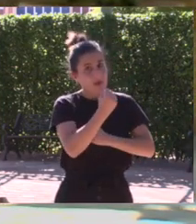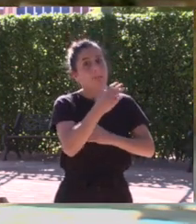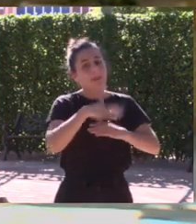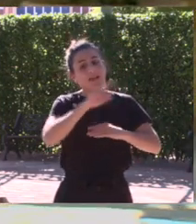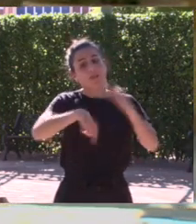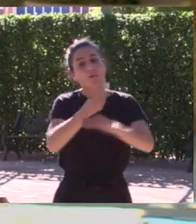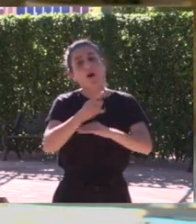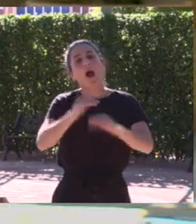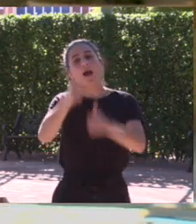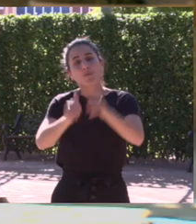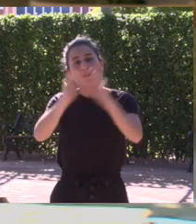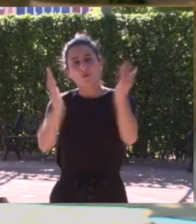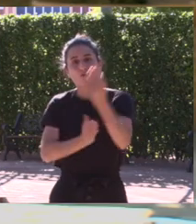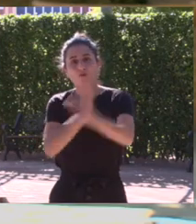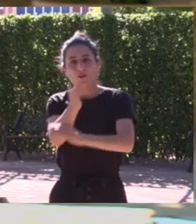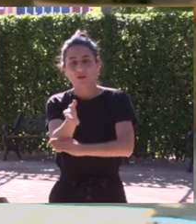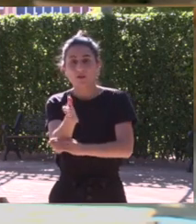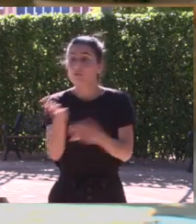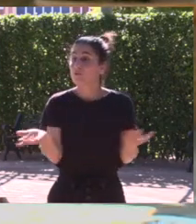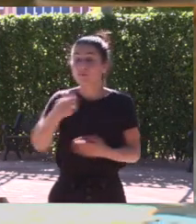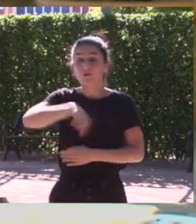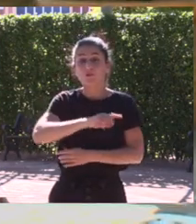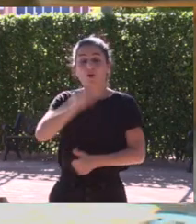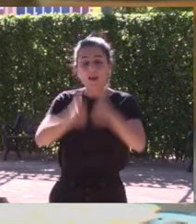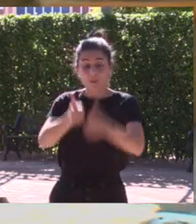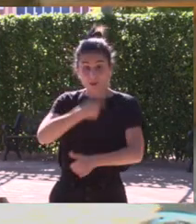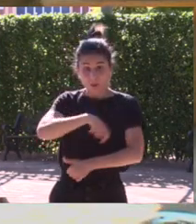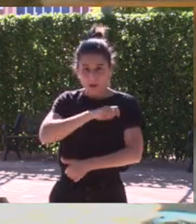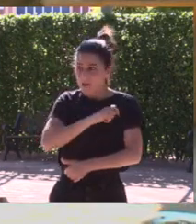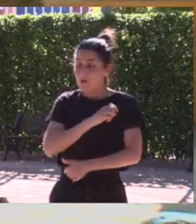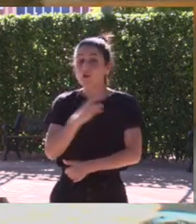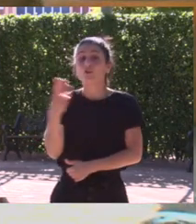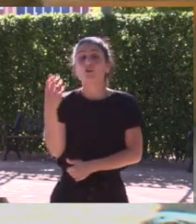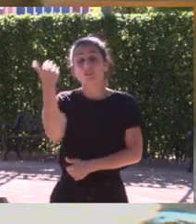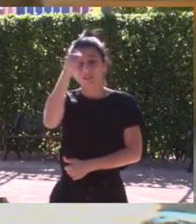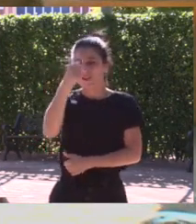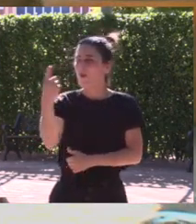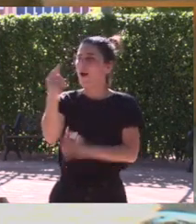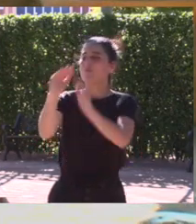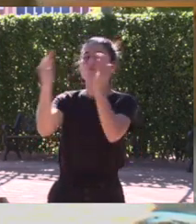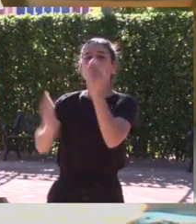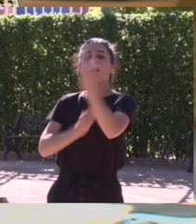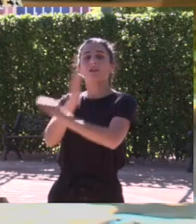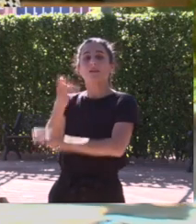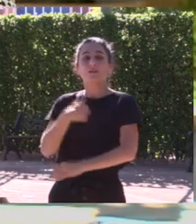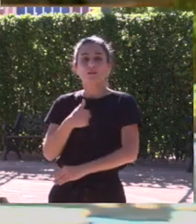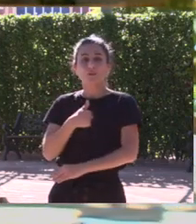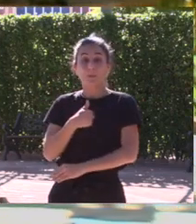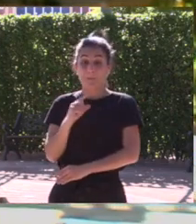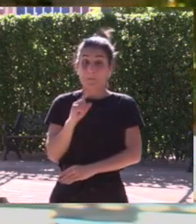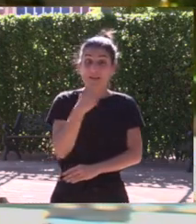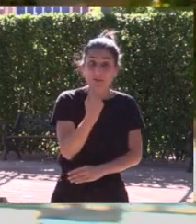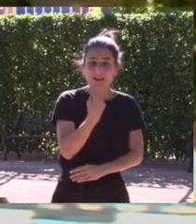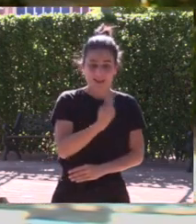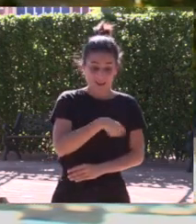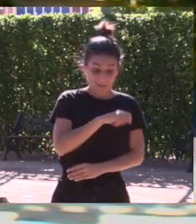chicas a ir a los campeonatos del mundo. Íbamos al campeonato de España los chicos los tres primeros iban al mundial y yo